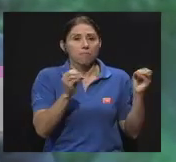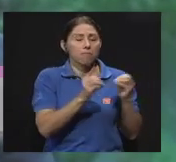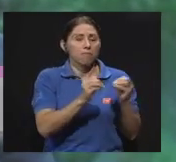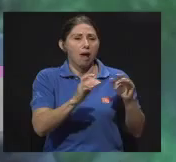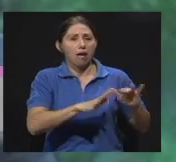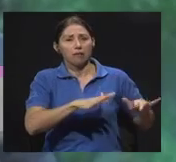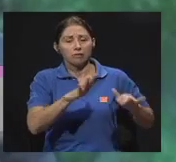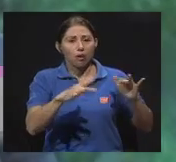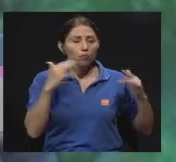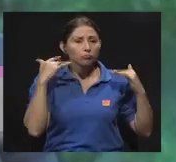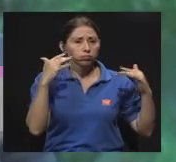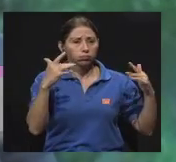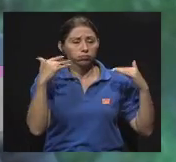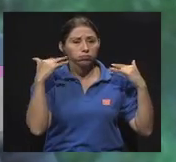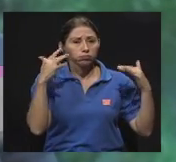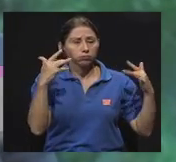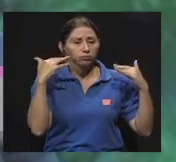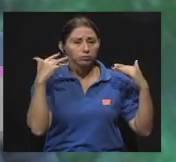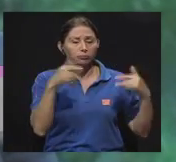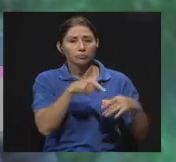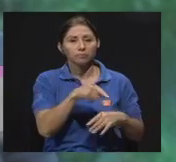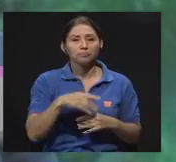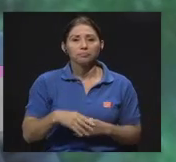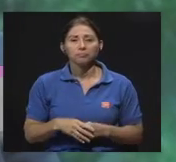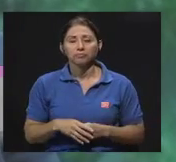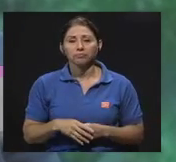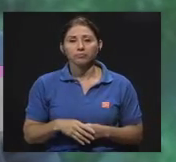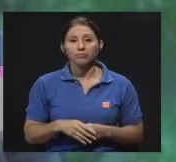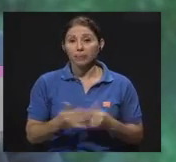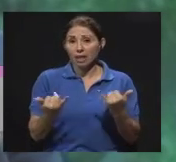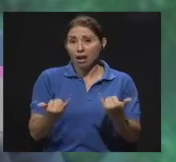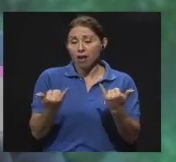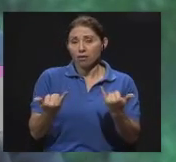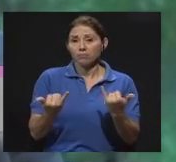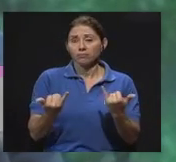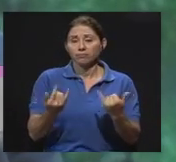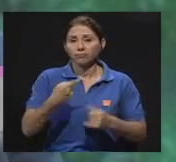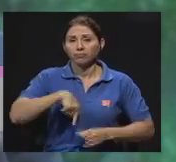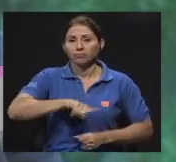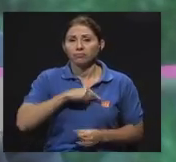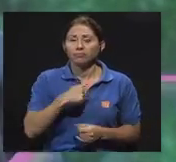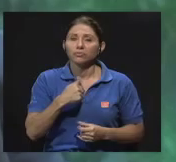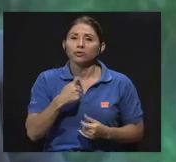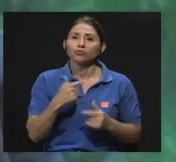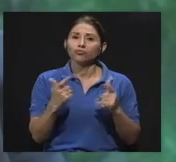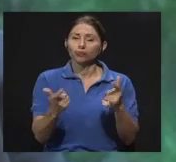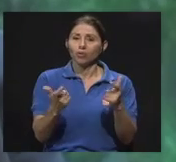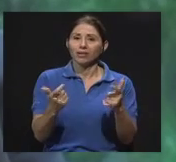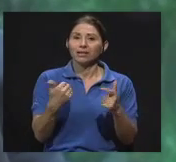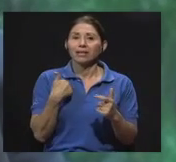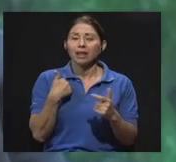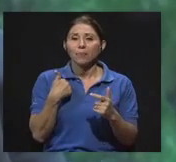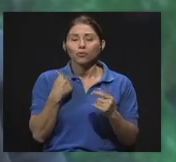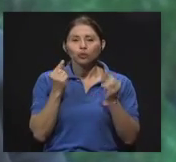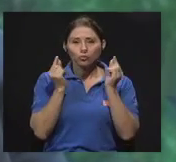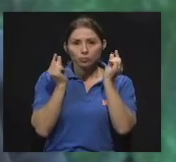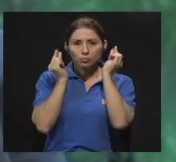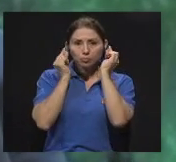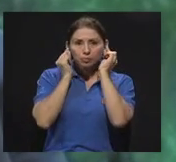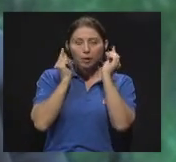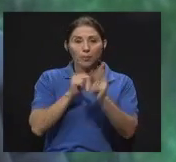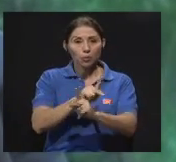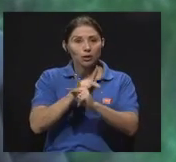más expuestos al bombardeo acústico de los instrumentos. Hoy día tenemos, por suerte, protectores